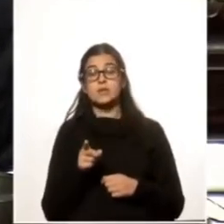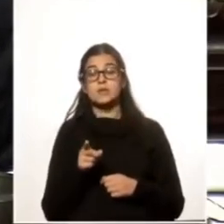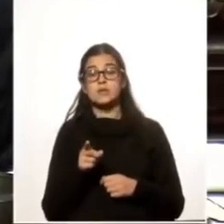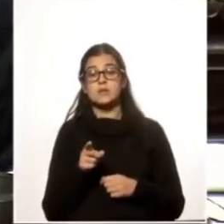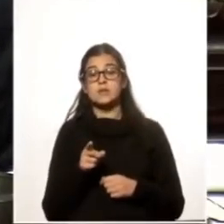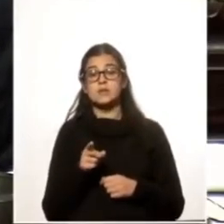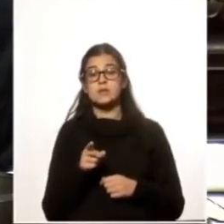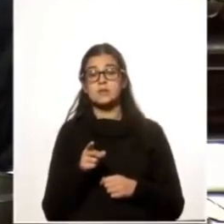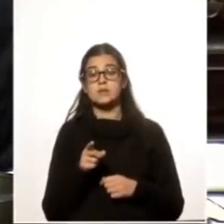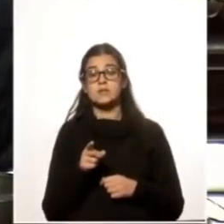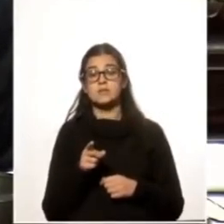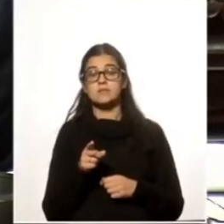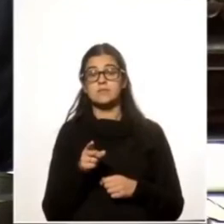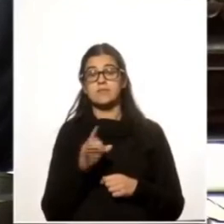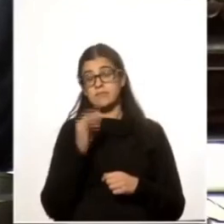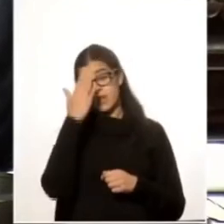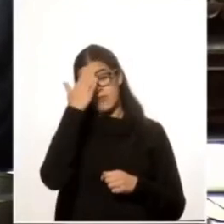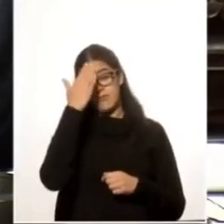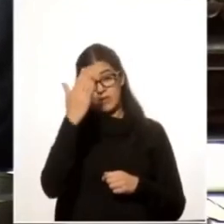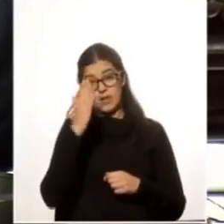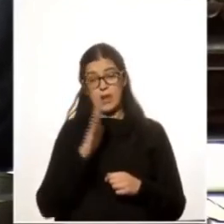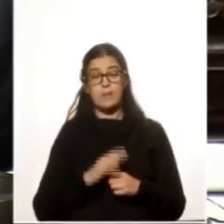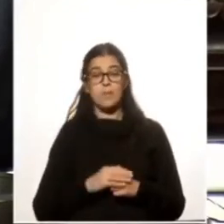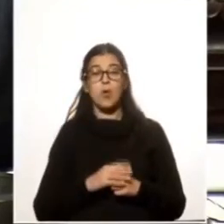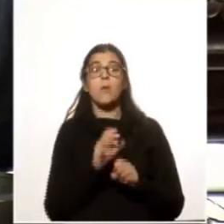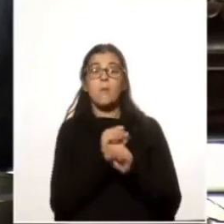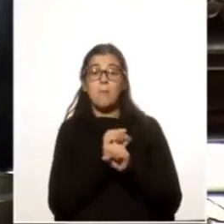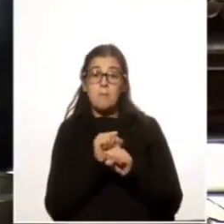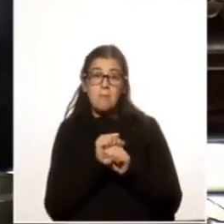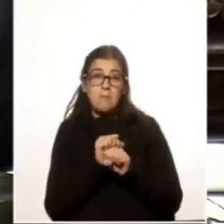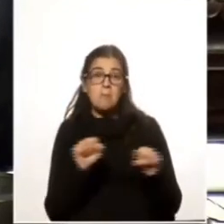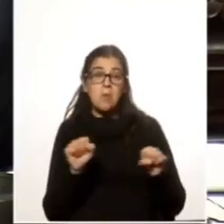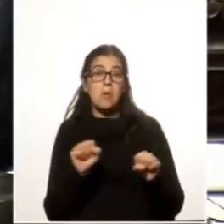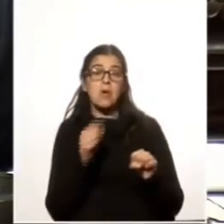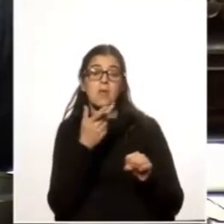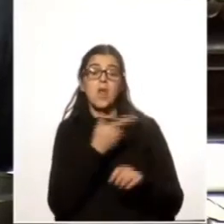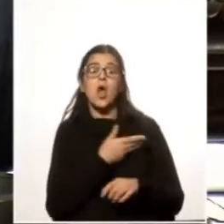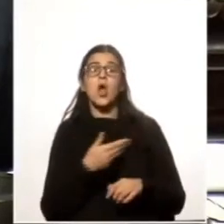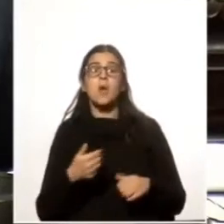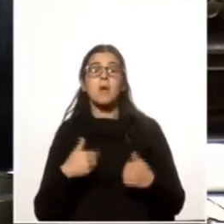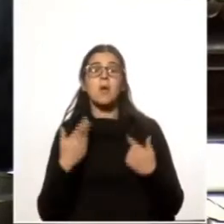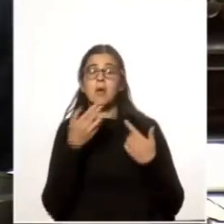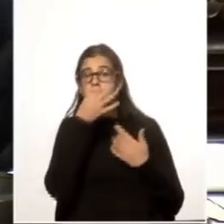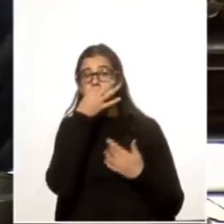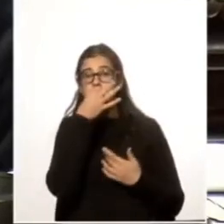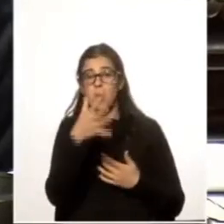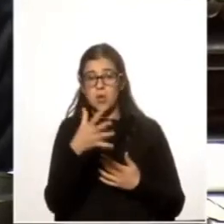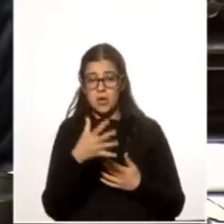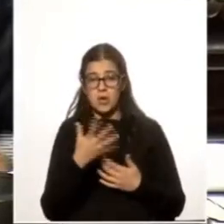Ustedes, el Frente Amplio, puede darse el gobierno lo que se quiera,